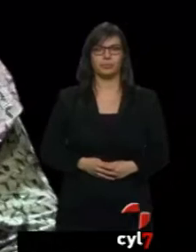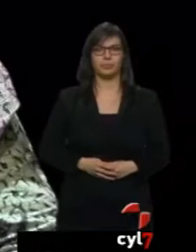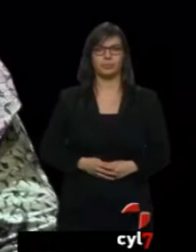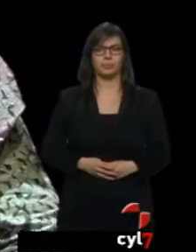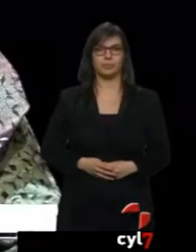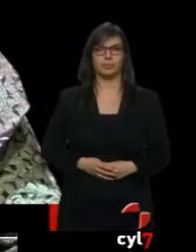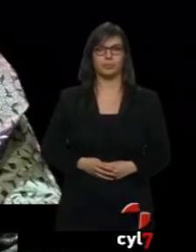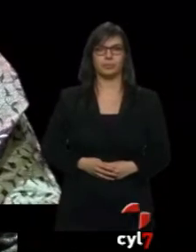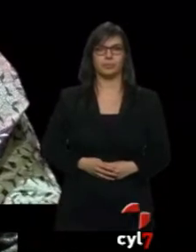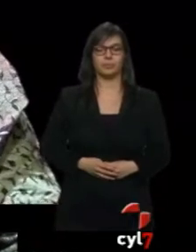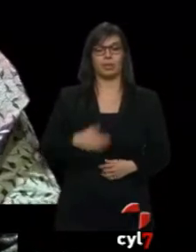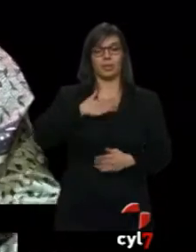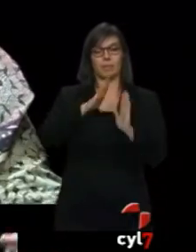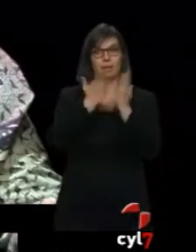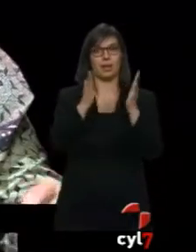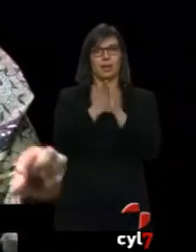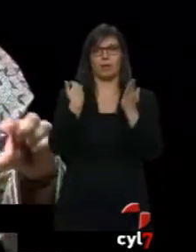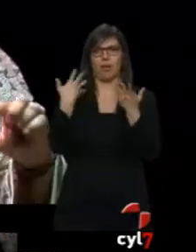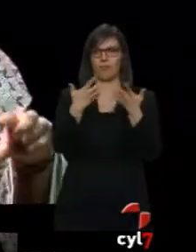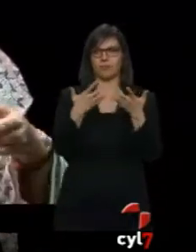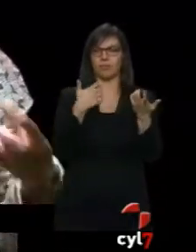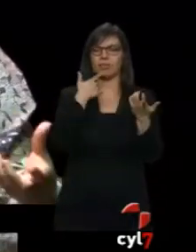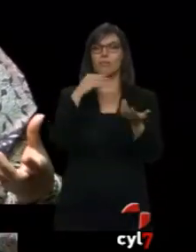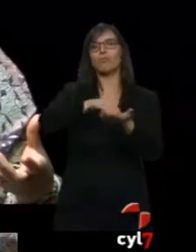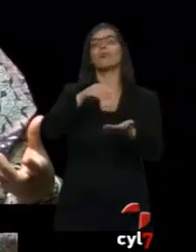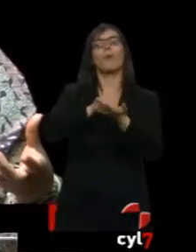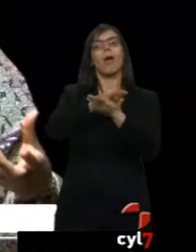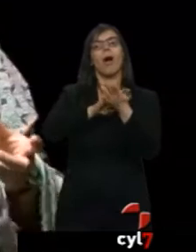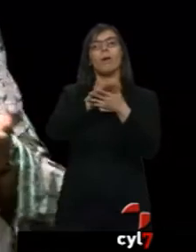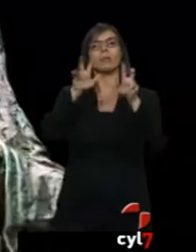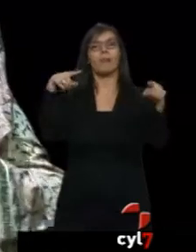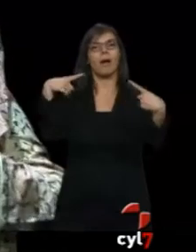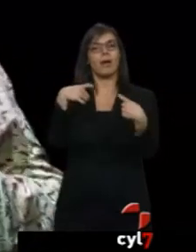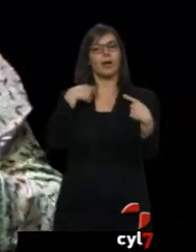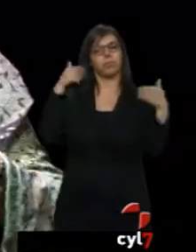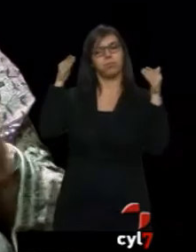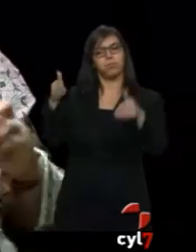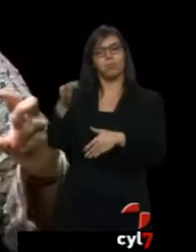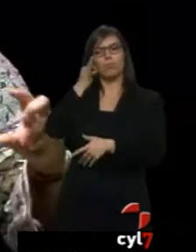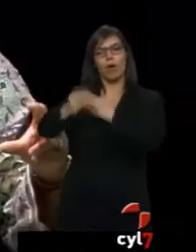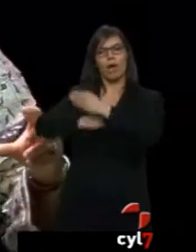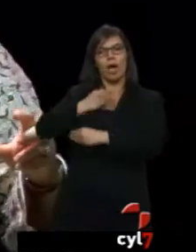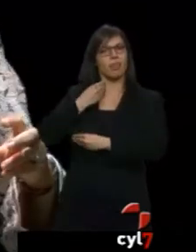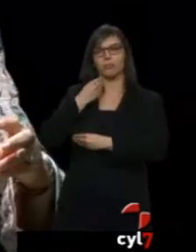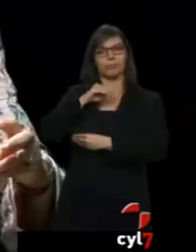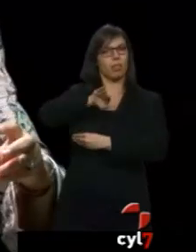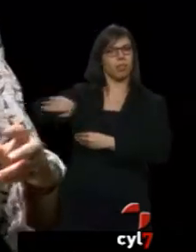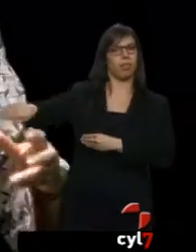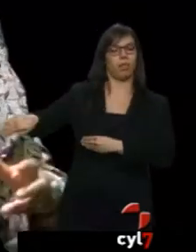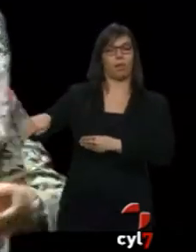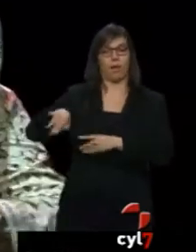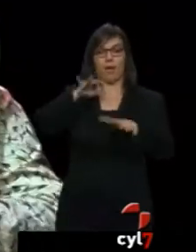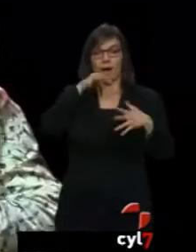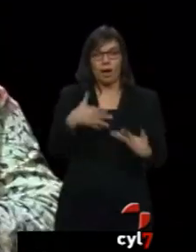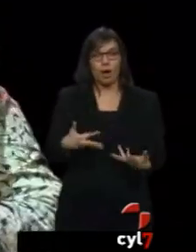En mi libro ya dije que muchas veces, cuando se habla de la guerra, nadie se enfoca en las acciones de las mujeres... ...pero hoy en día, en Siria, están